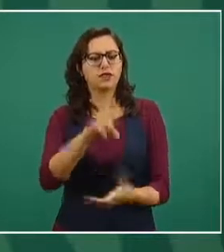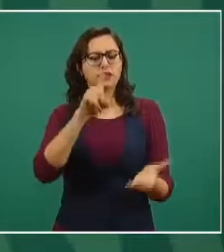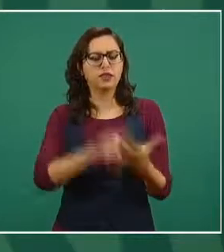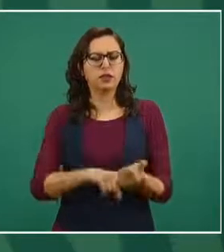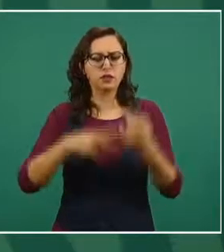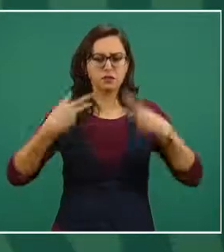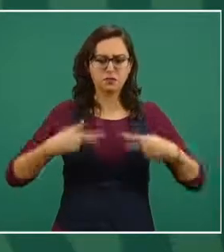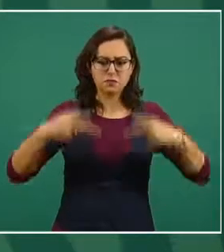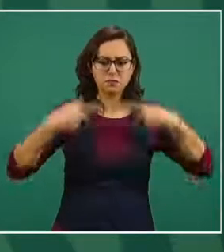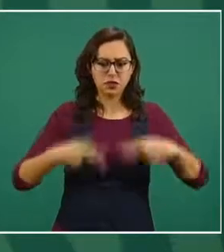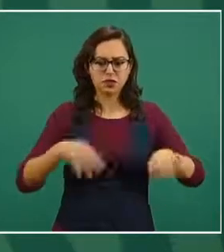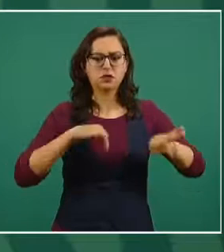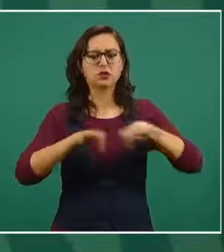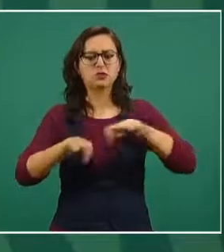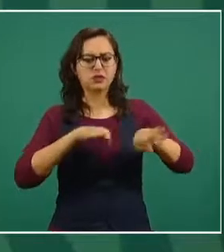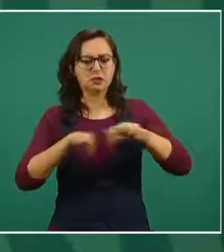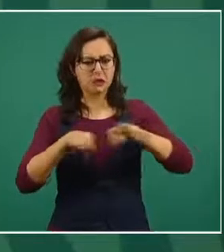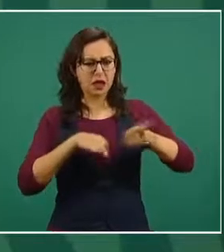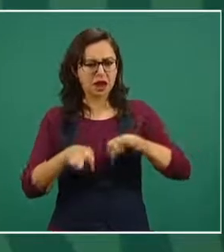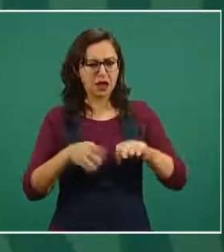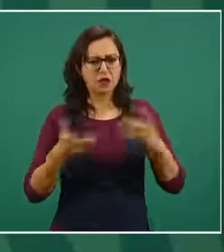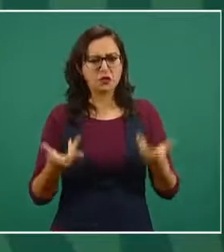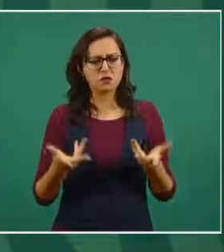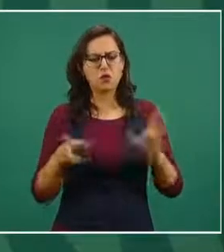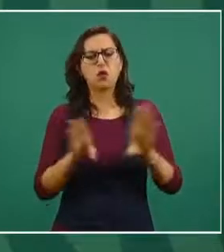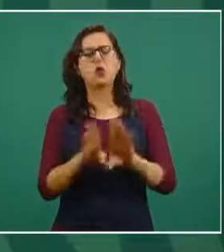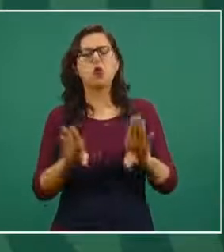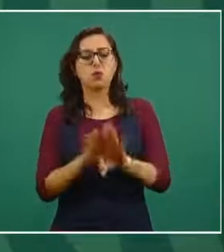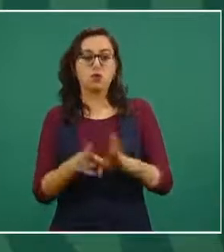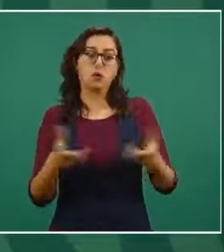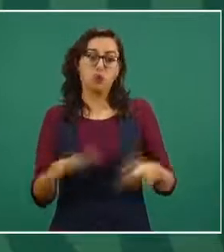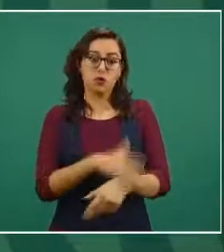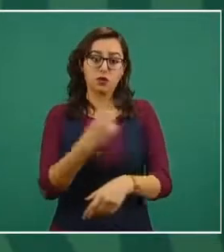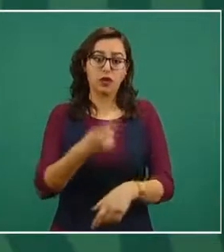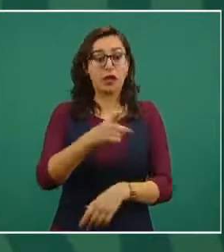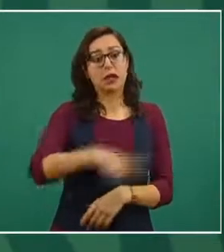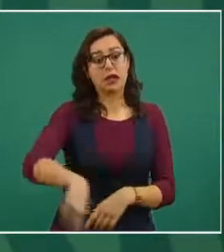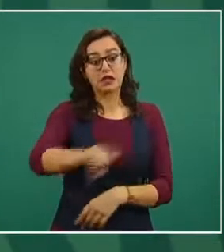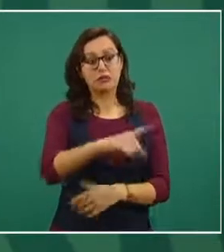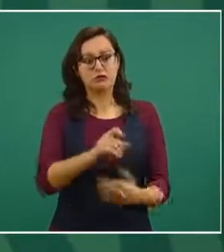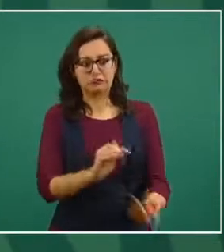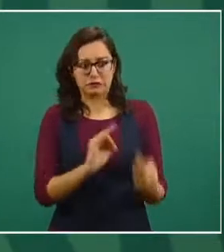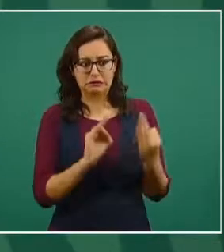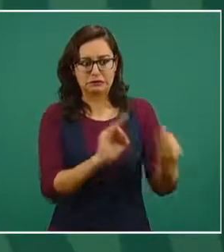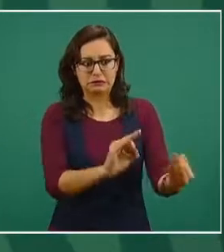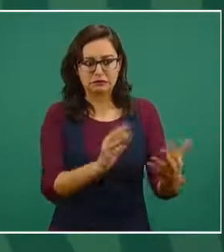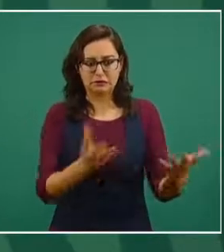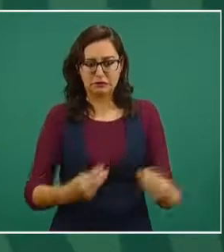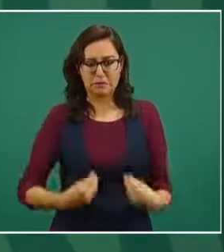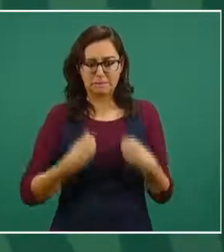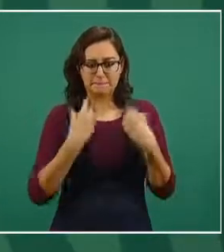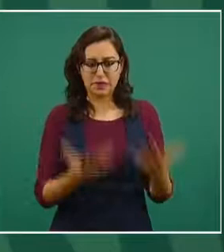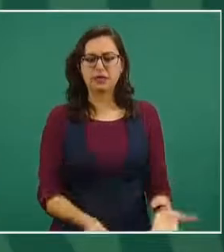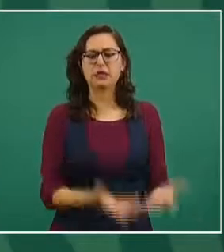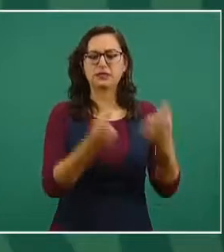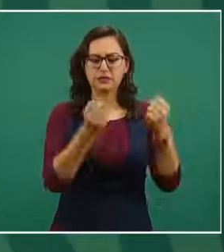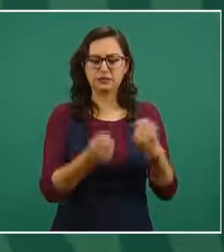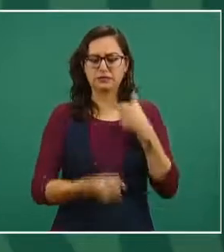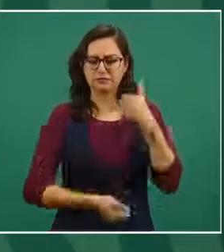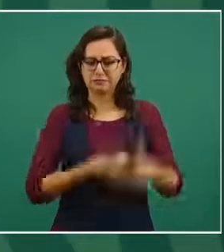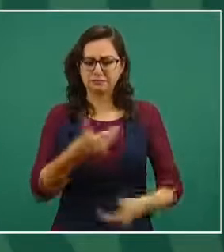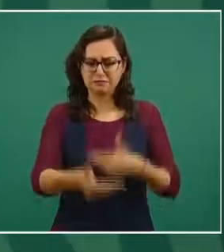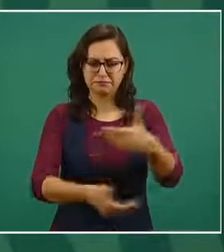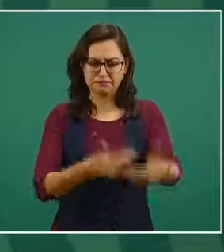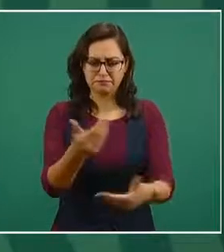los que están salvando vidas en los hospitales COVID, cuál es el avance que